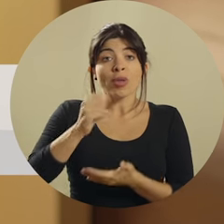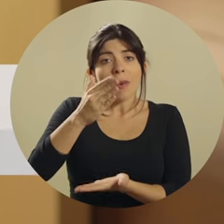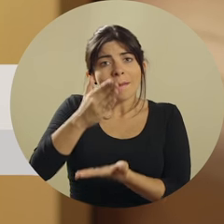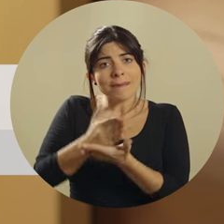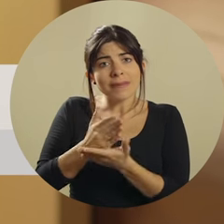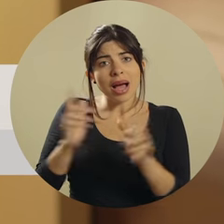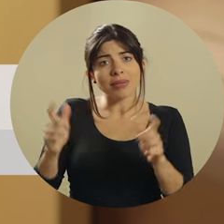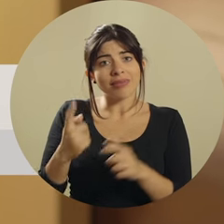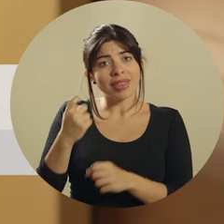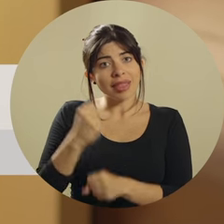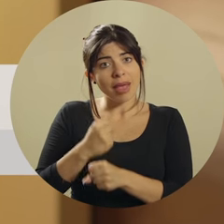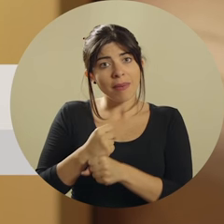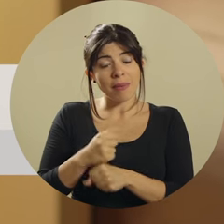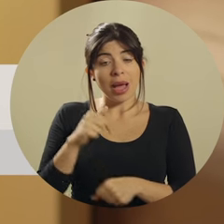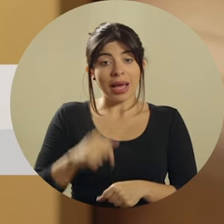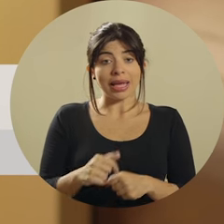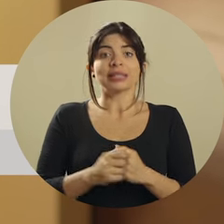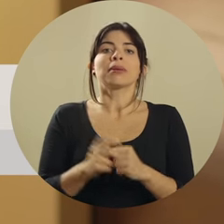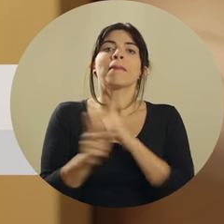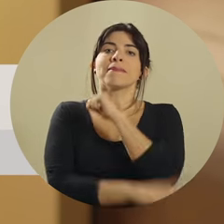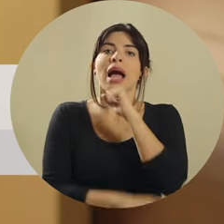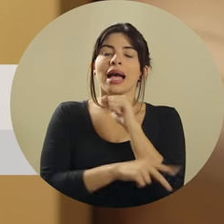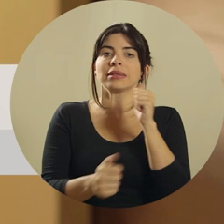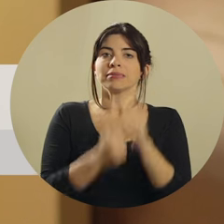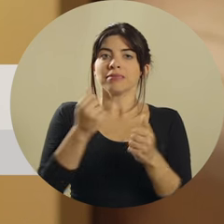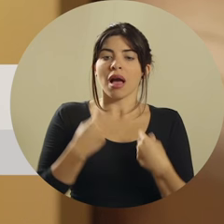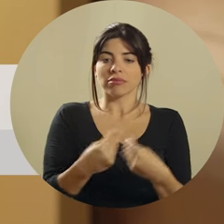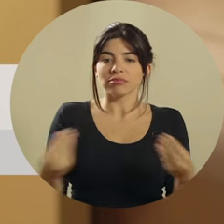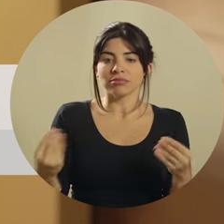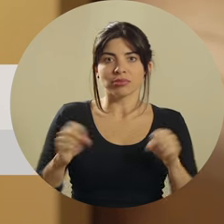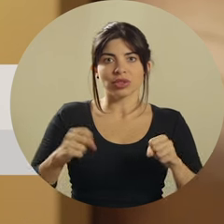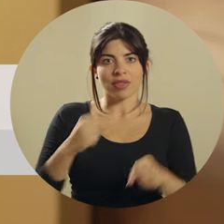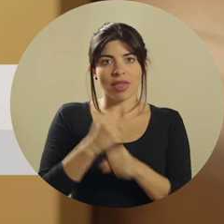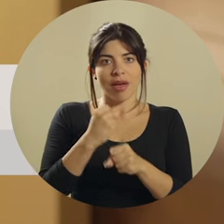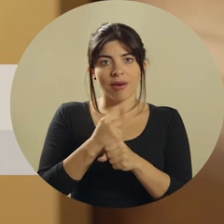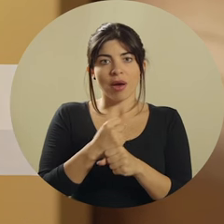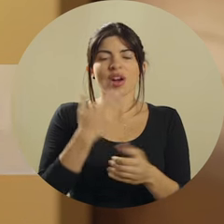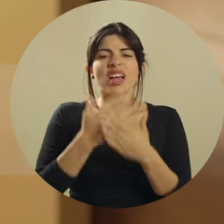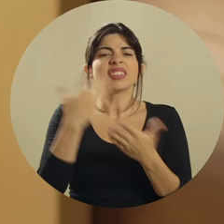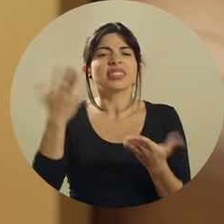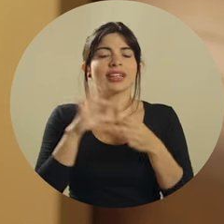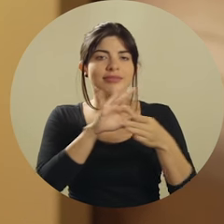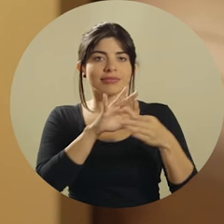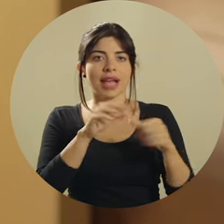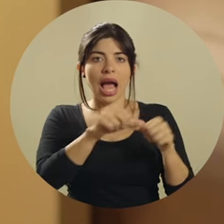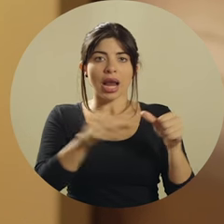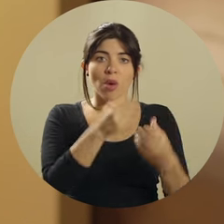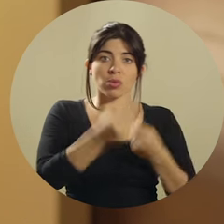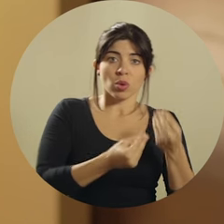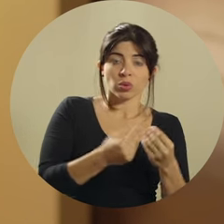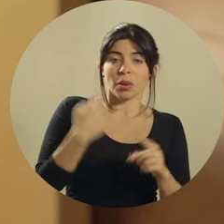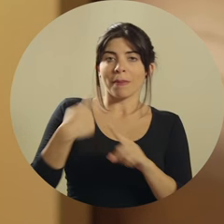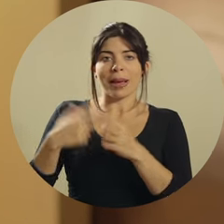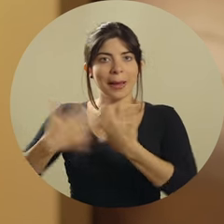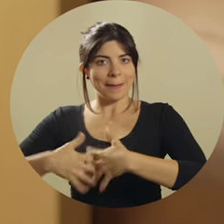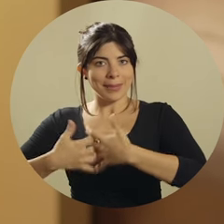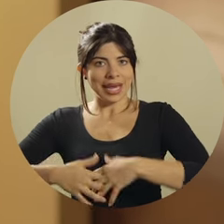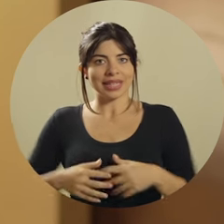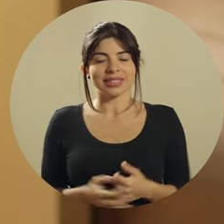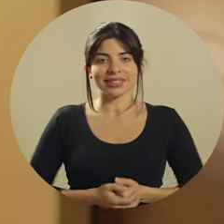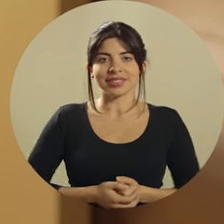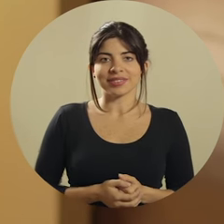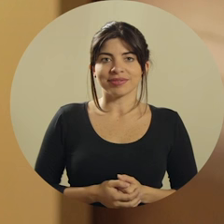uno de los países con mayores expectativas de generación de empleo en la región. Esto gracias a la alianza con los sectores productivos y empresariales.